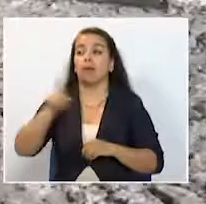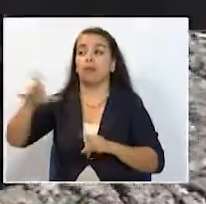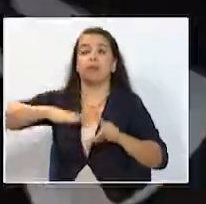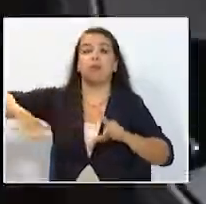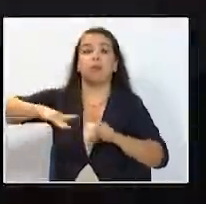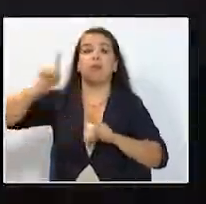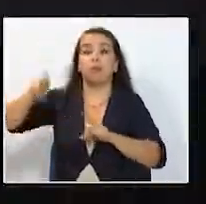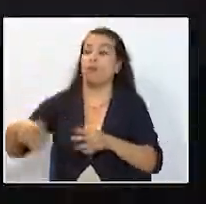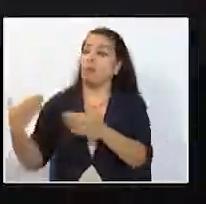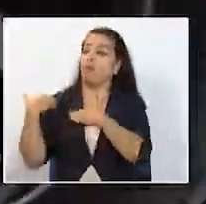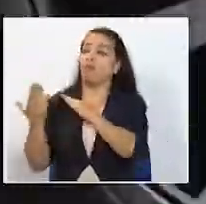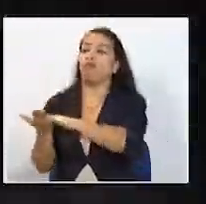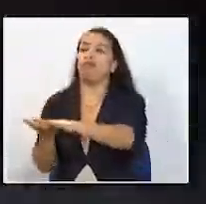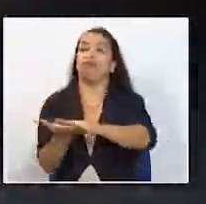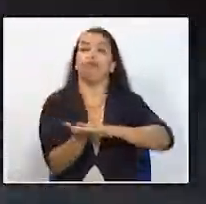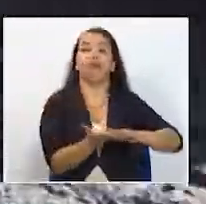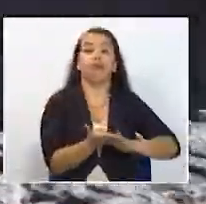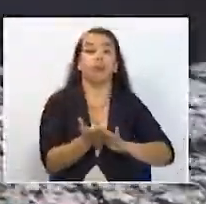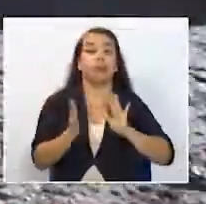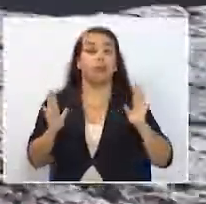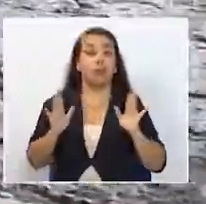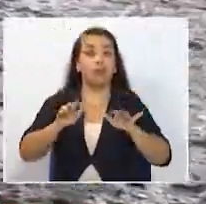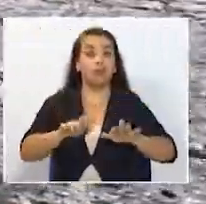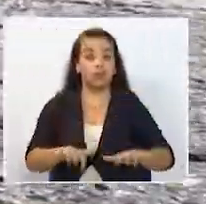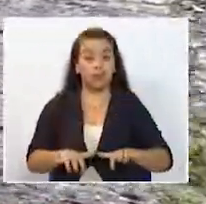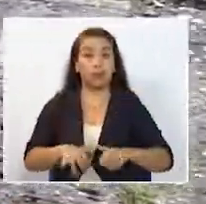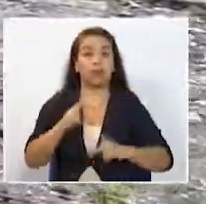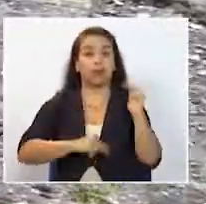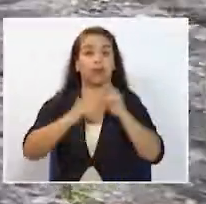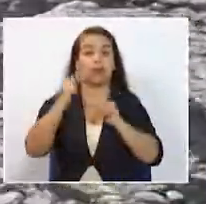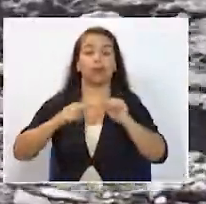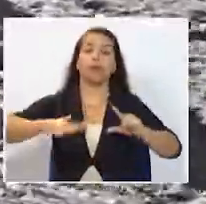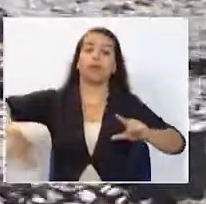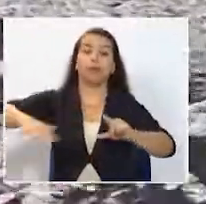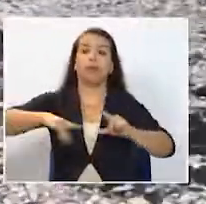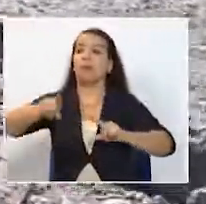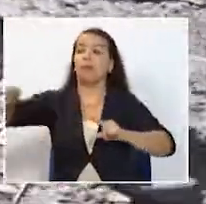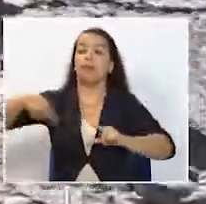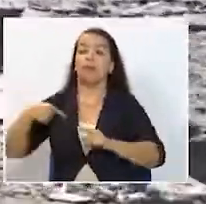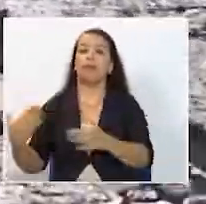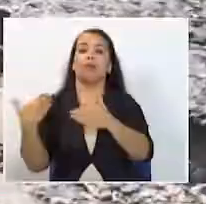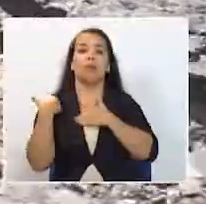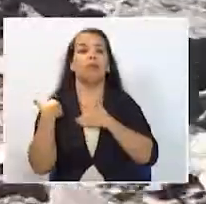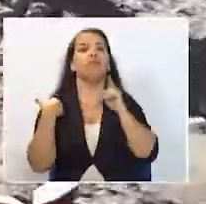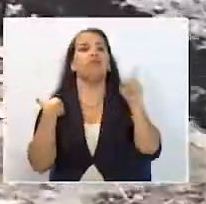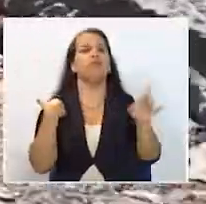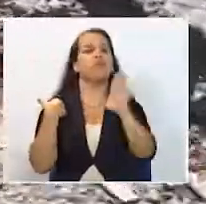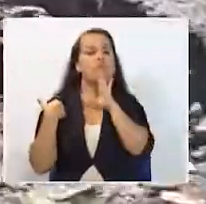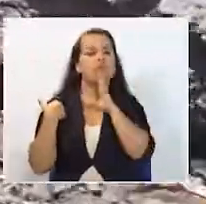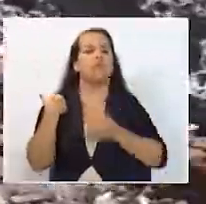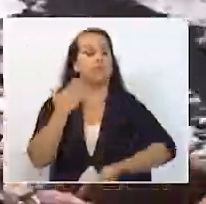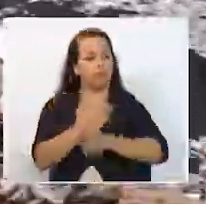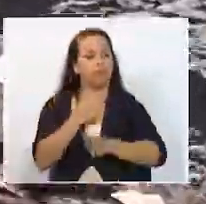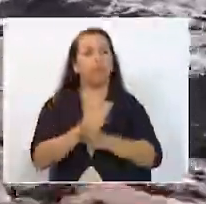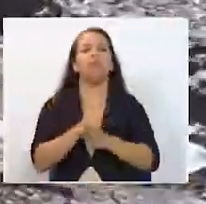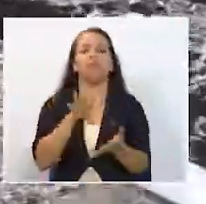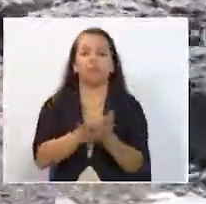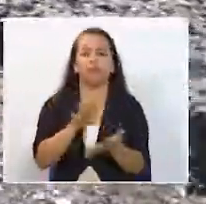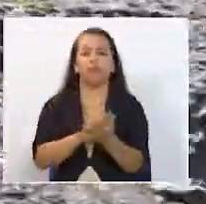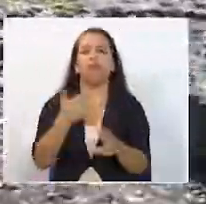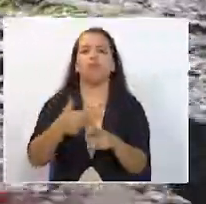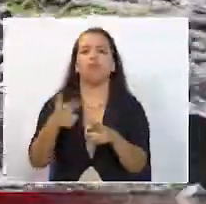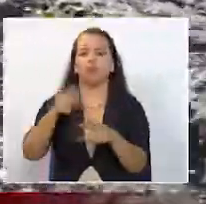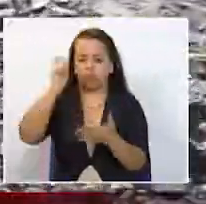debía realizar la repavimentación desde la Secretaría de Obras Públicas de Dos Quebradas aseguraron que el arreglo de esta vía ya está agendado y se espera la